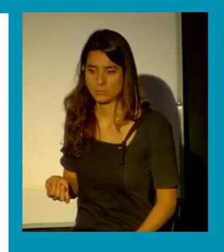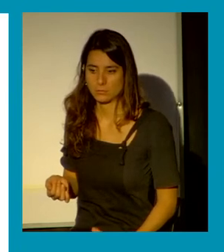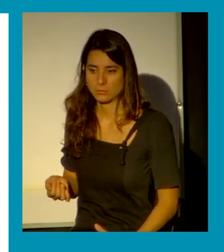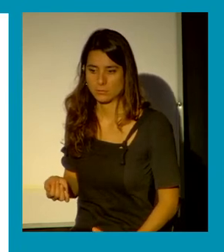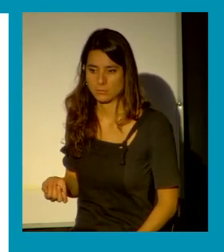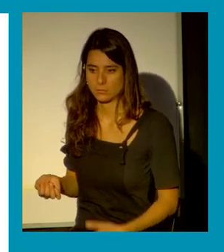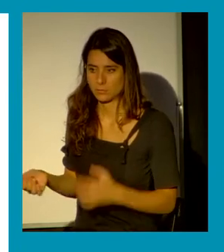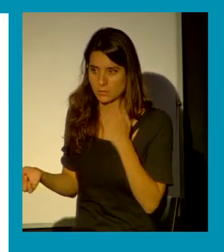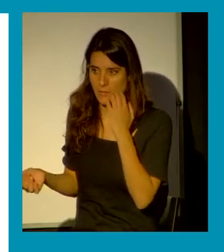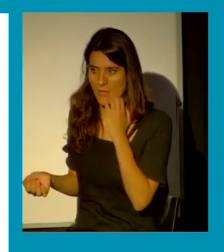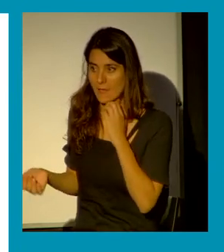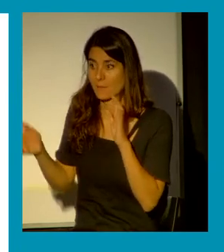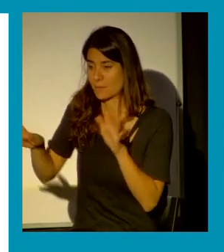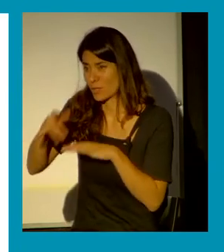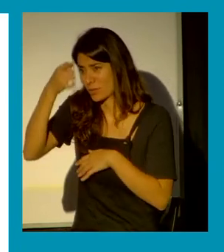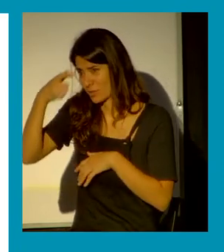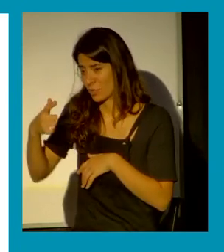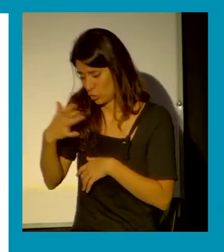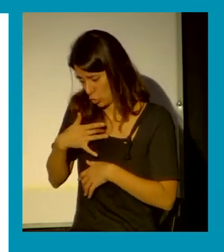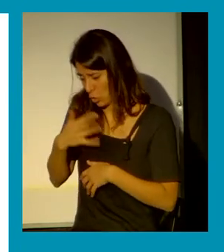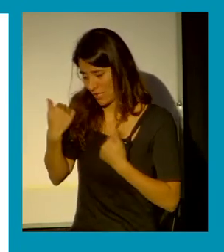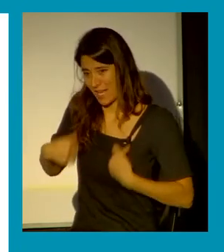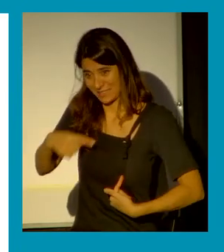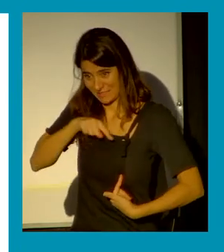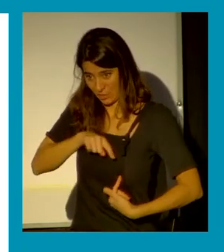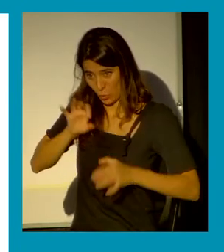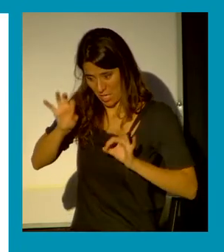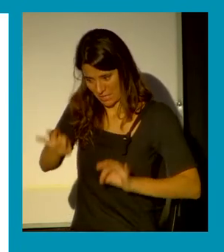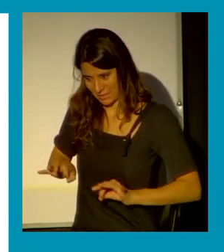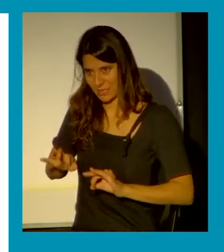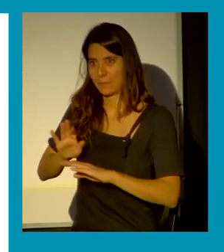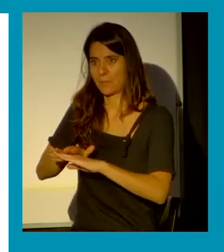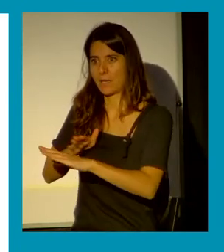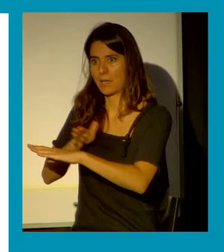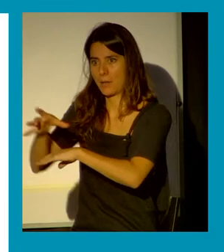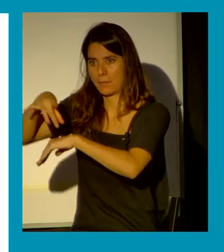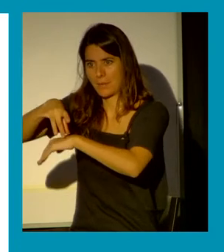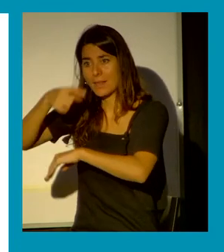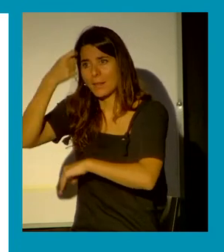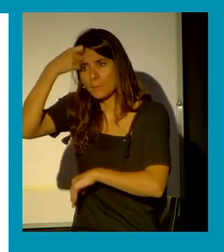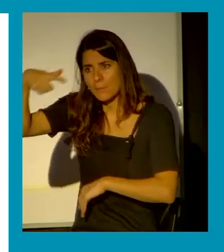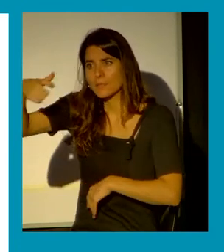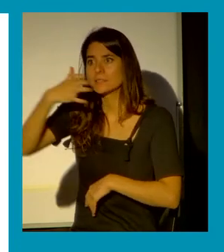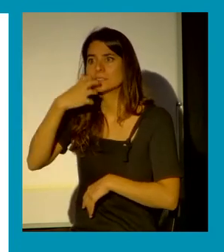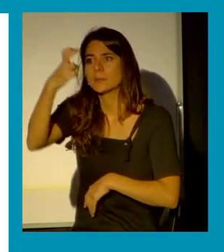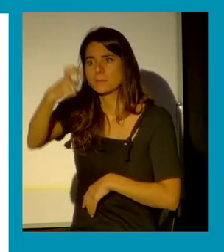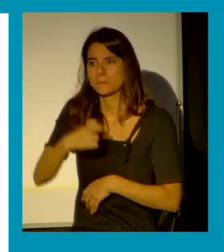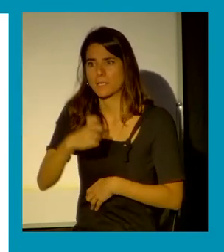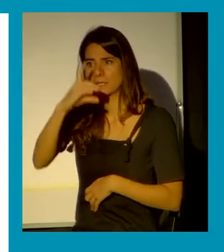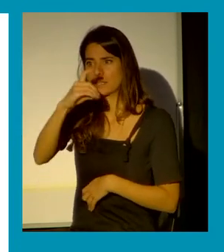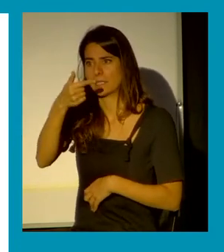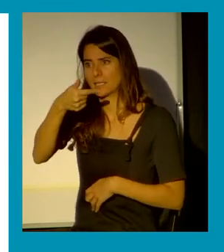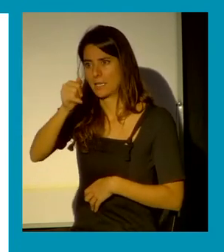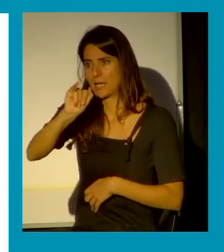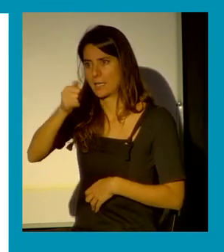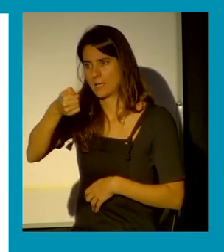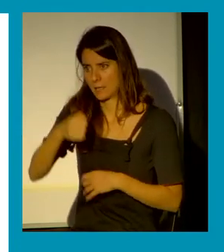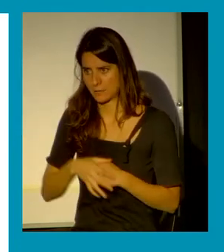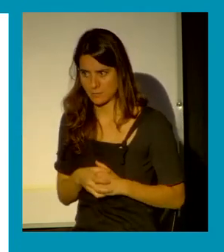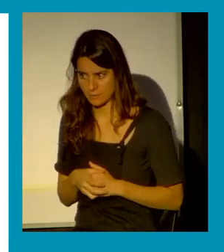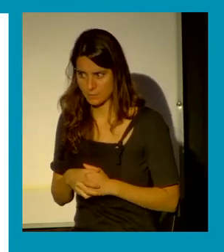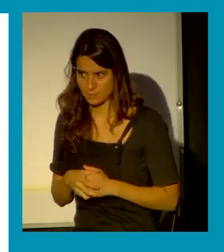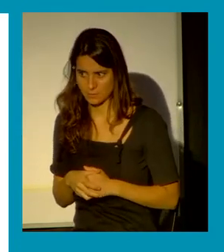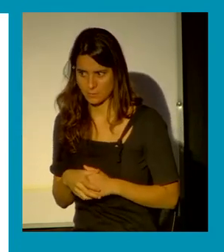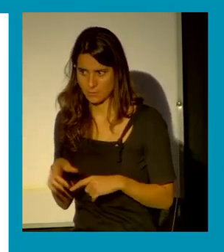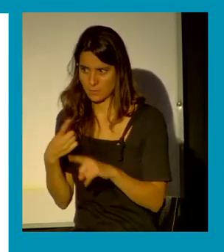cuestionamiento en otros pero imagínense cuando viene la de Gaia a ver si yo lo estoy haciendo bien como madre o no en ámbitos porque los menores han sufrido